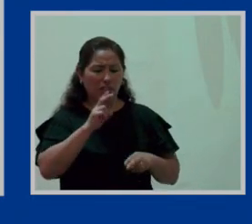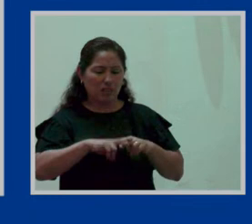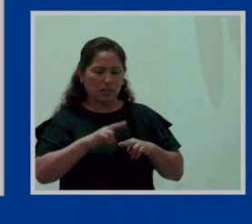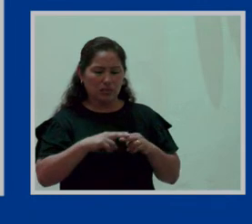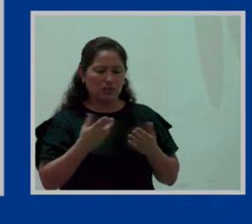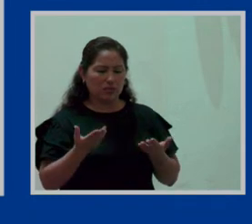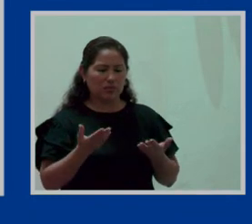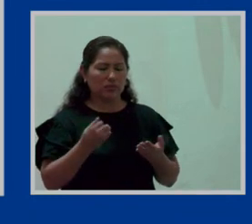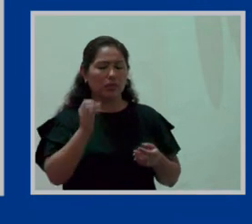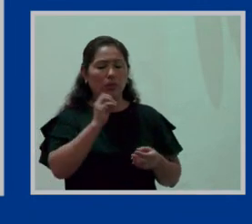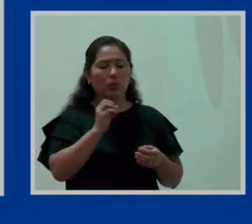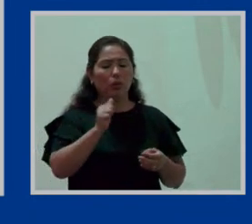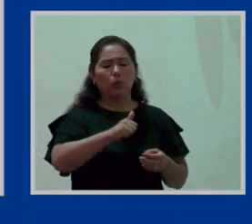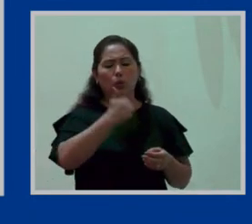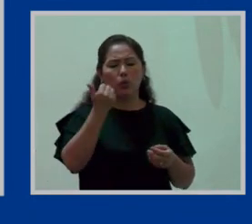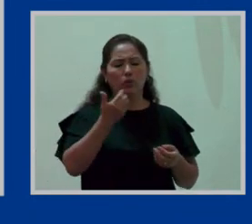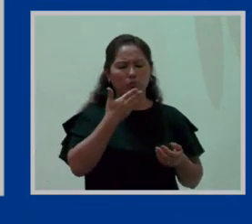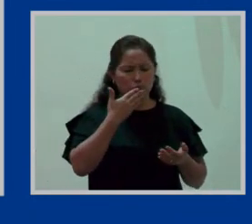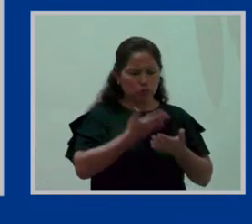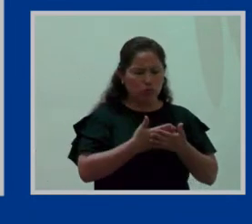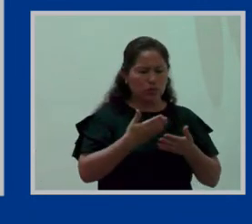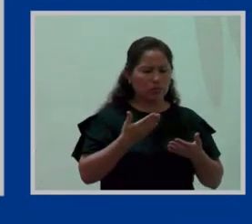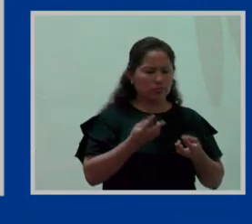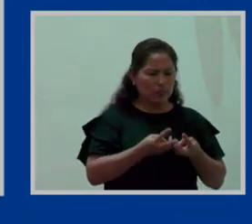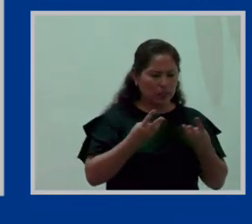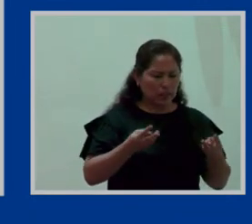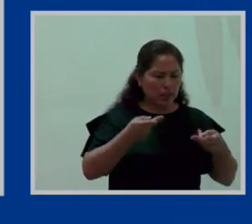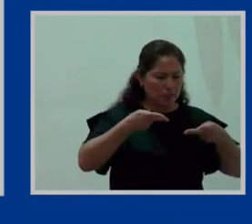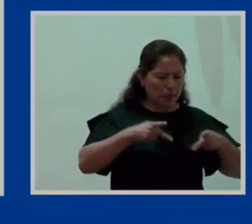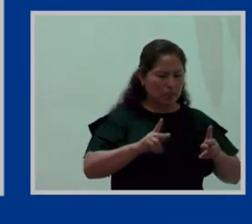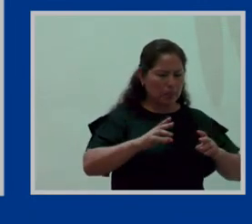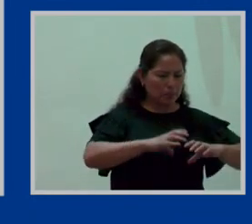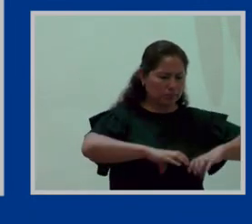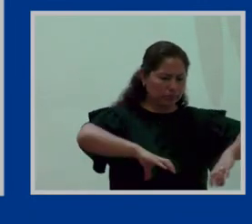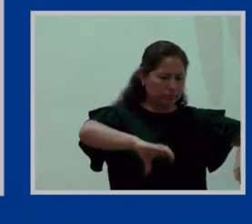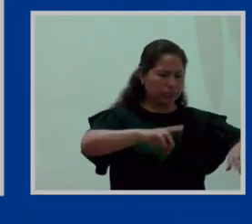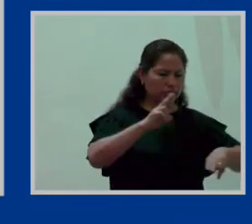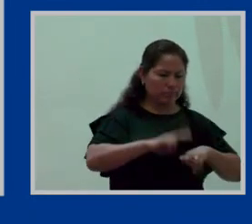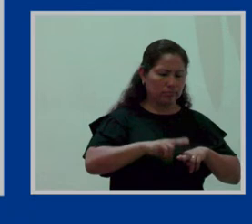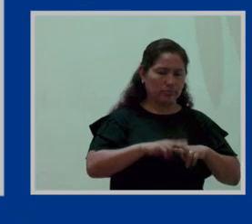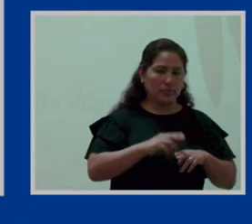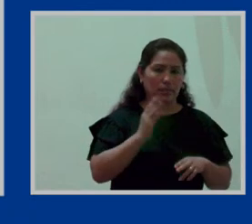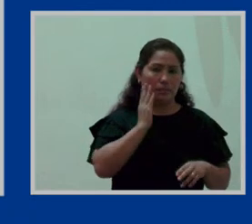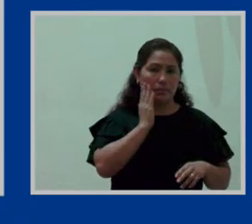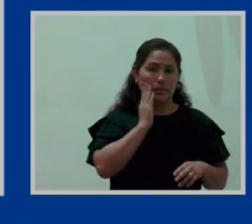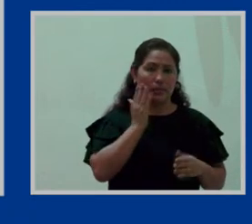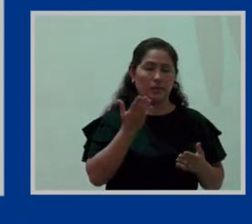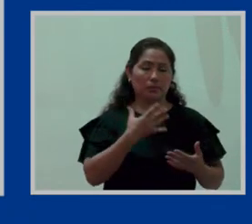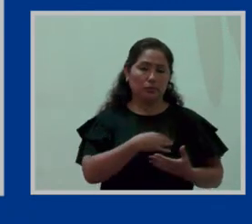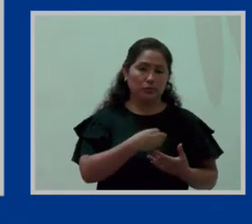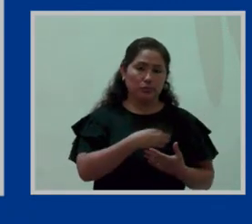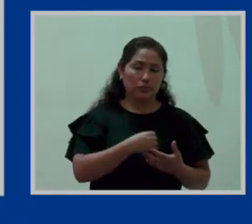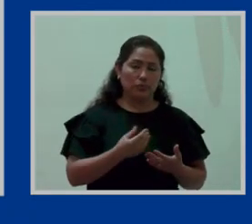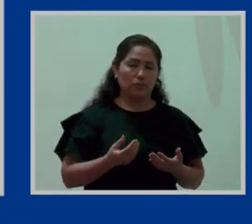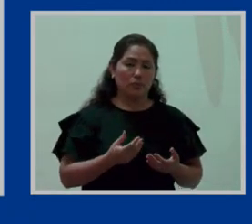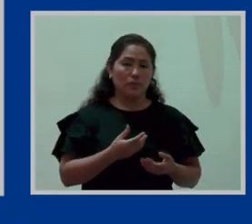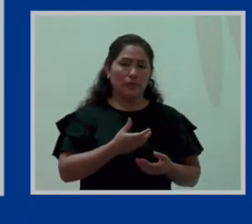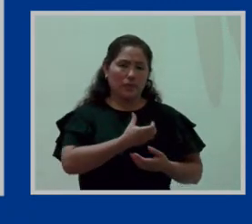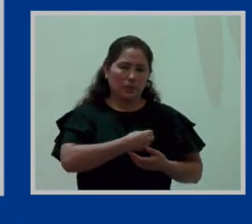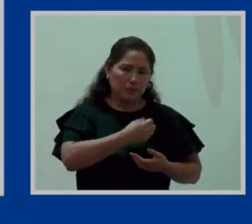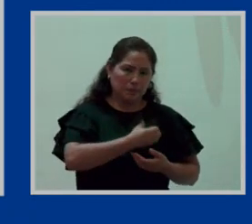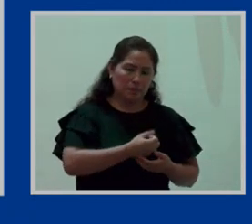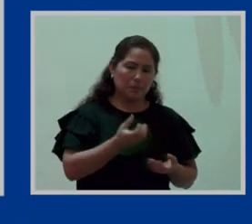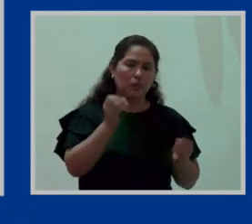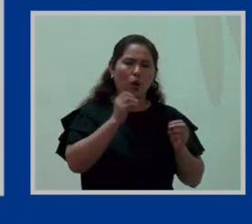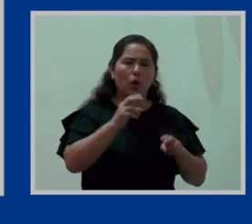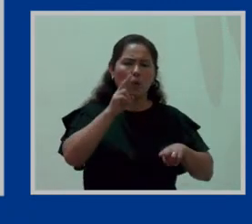Hubo otro material que permita darle seguridad a la señora. Y menos aún, utilizar de repente un